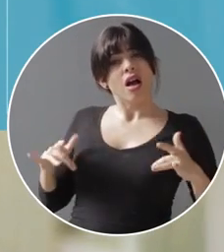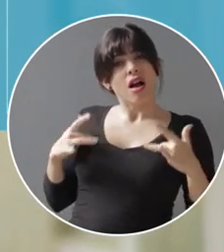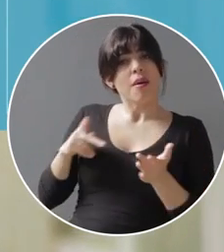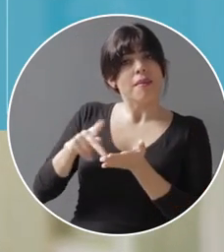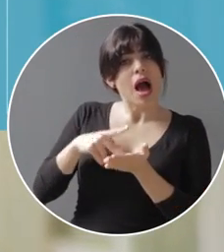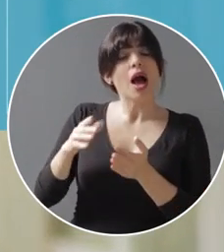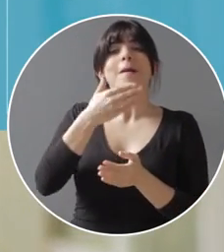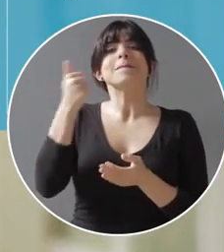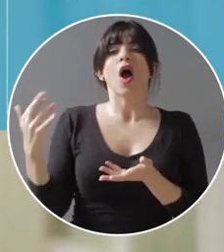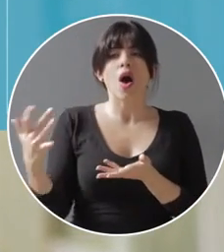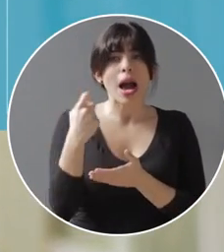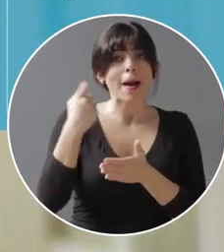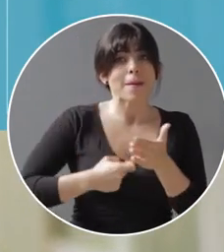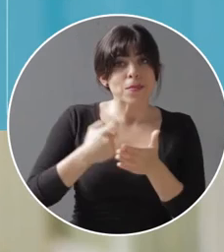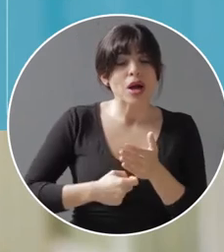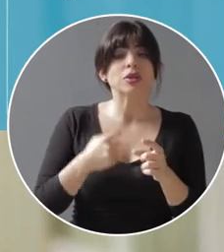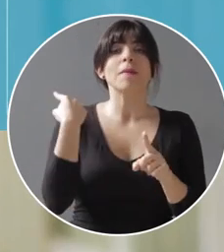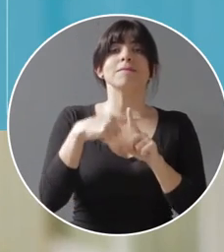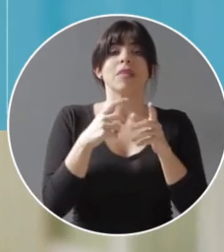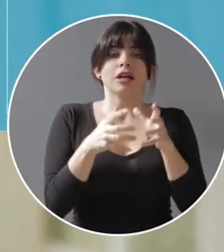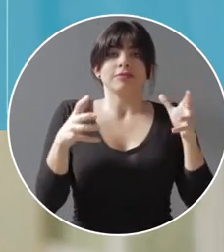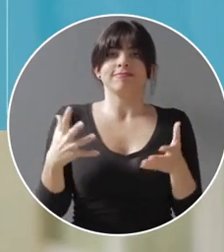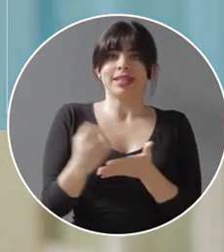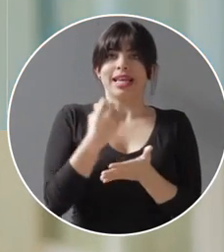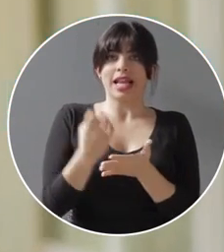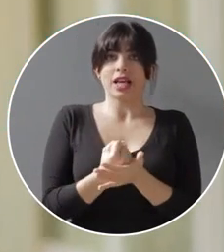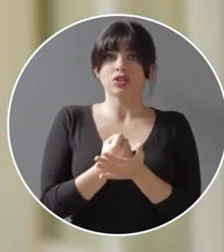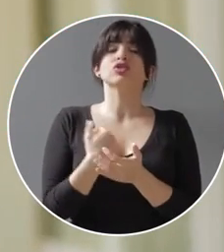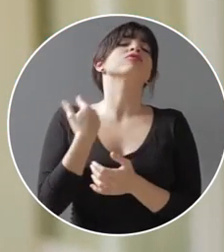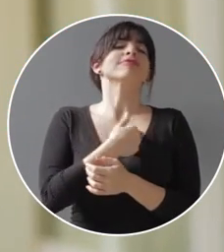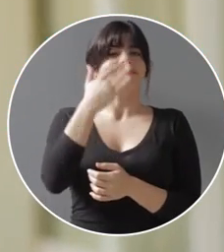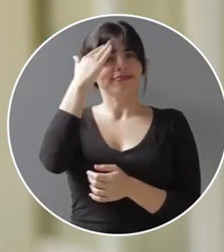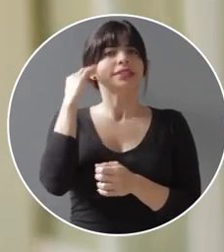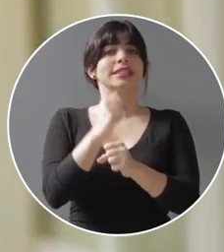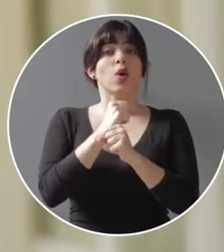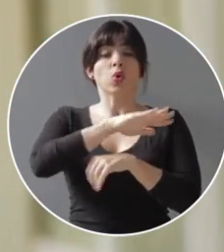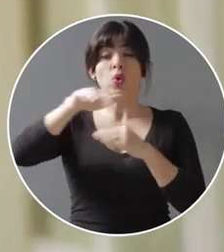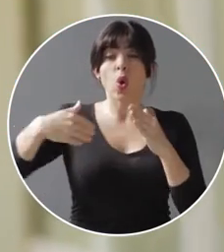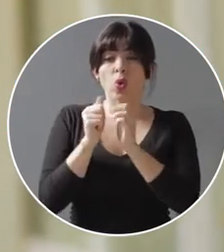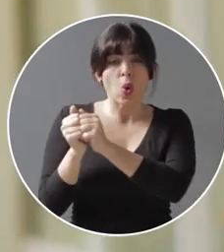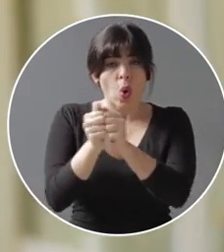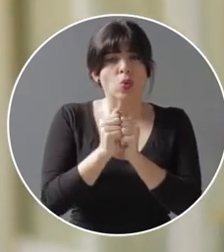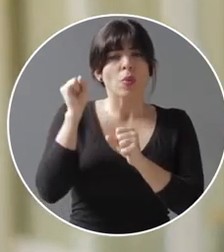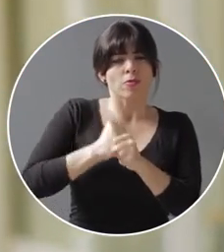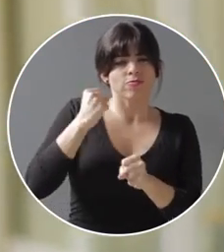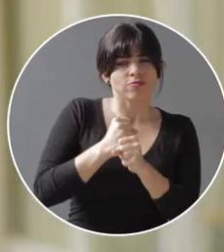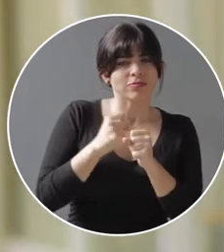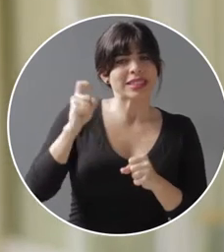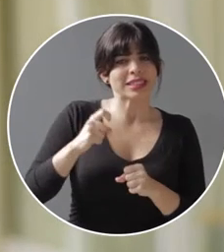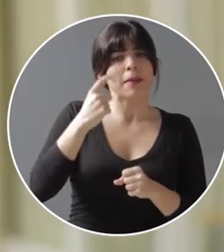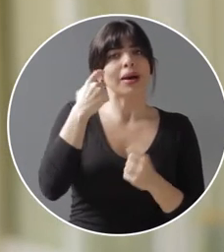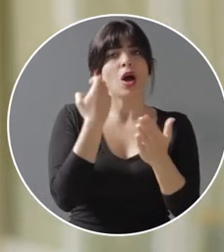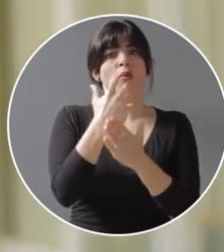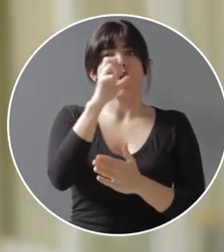la ilusión, mejorar la recaudación de impuestos y aumentar los ingresos. Estamos seguros de que juntos haremos lo necesario para